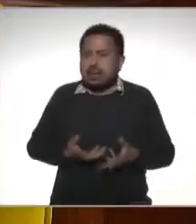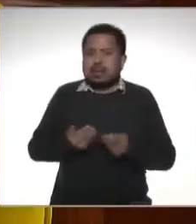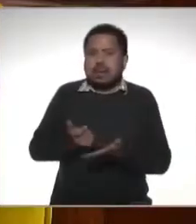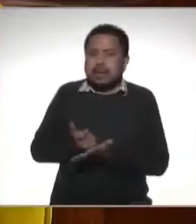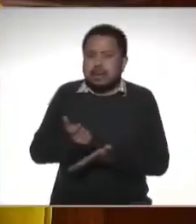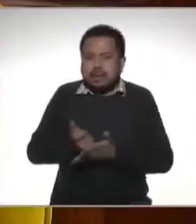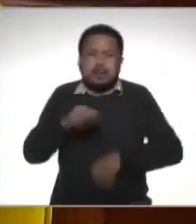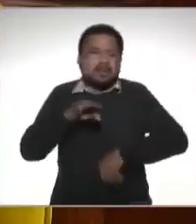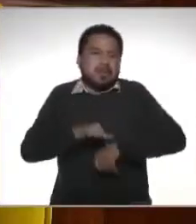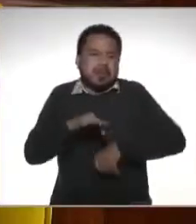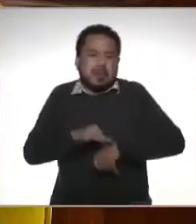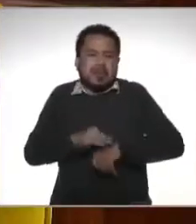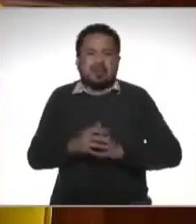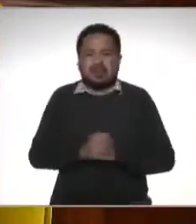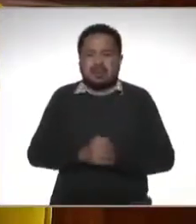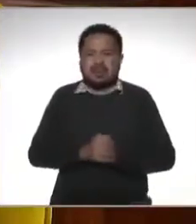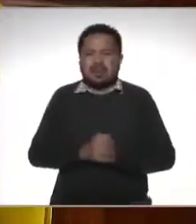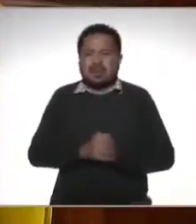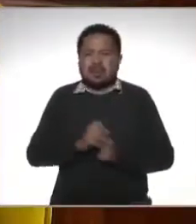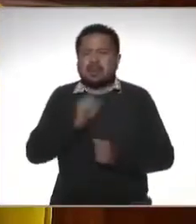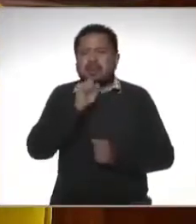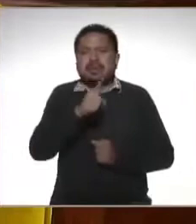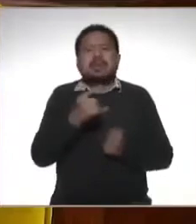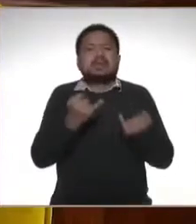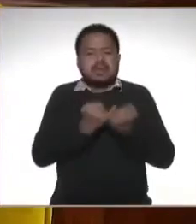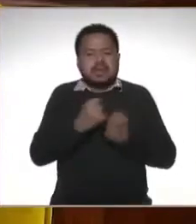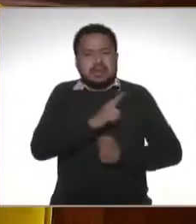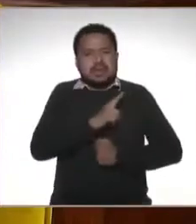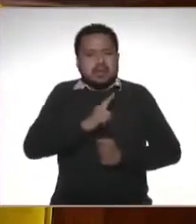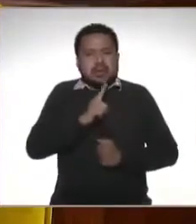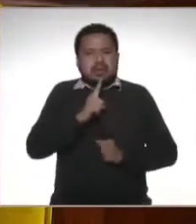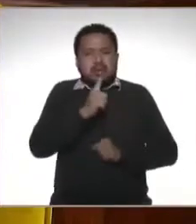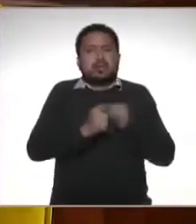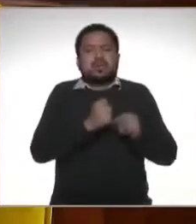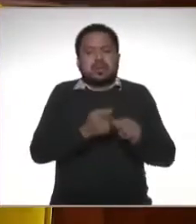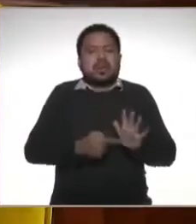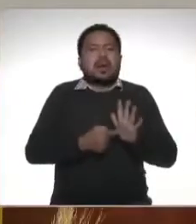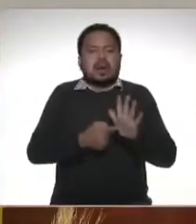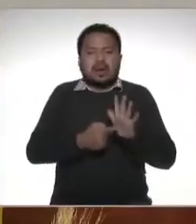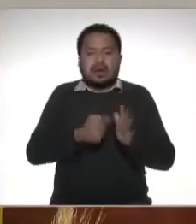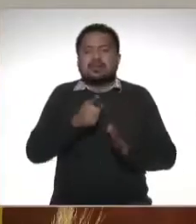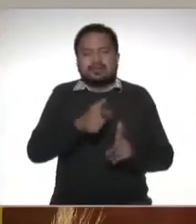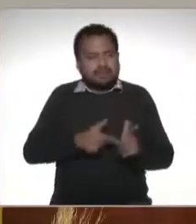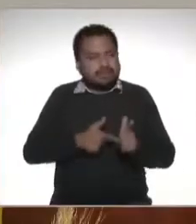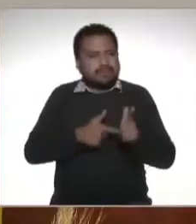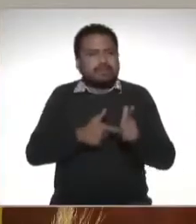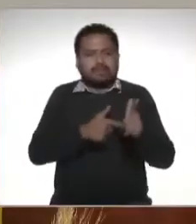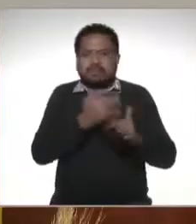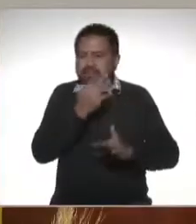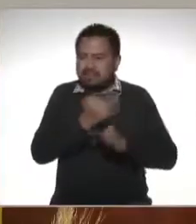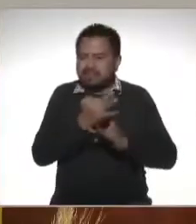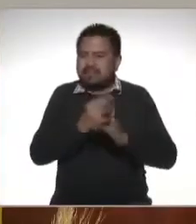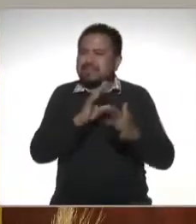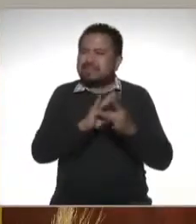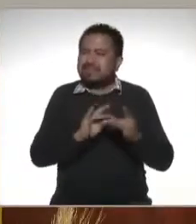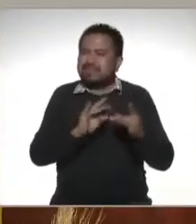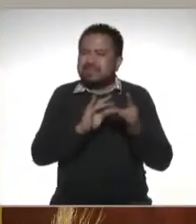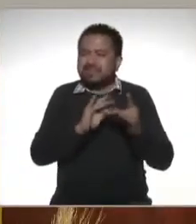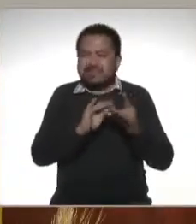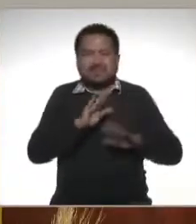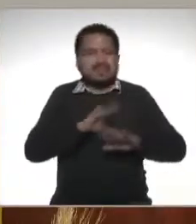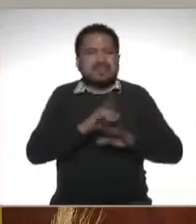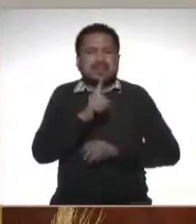médicos y tuve entonces me conviene hacer mi declaración anual vamos a seguir ahondando en estos pormenores de la